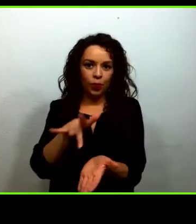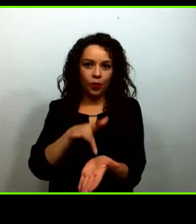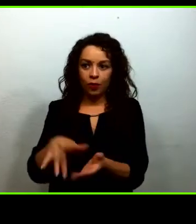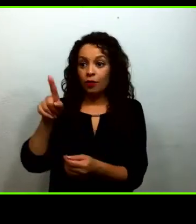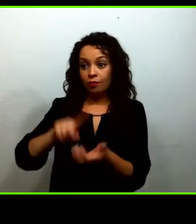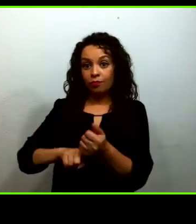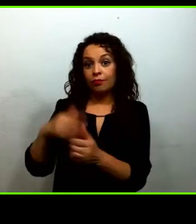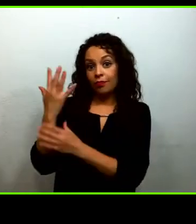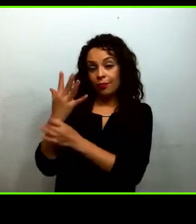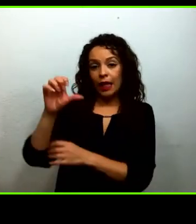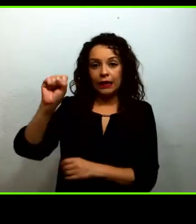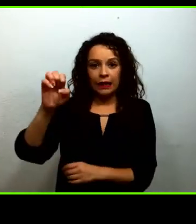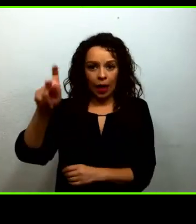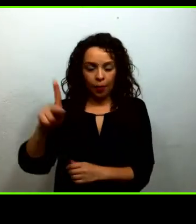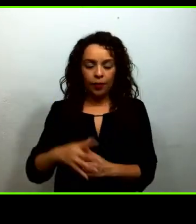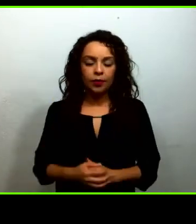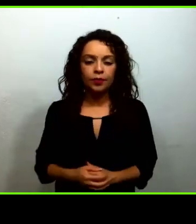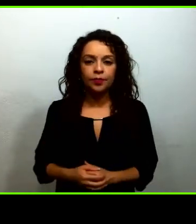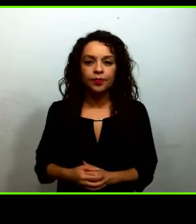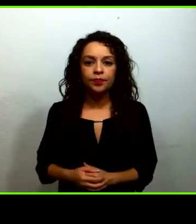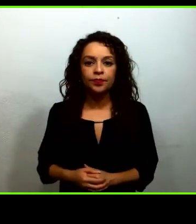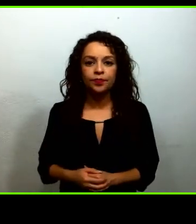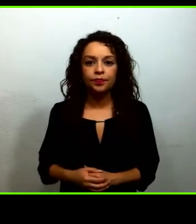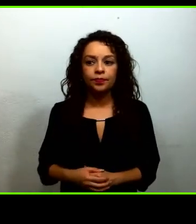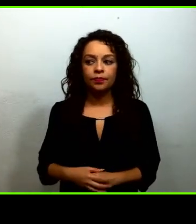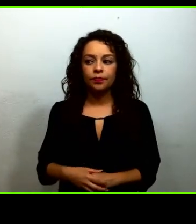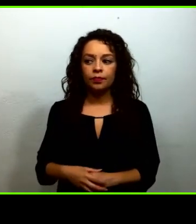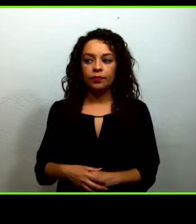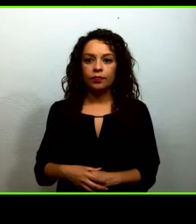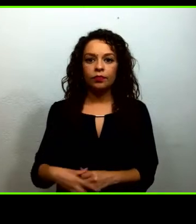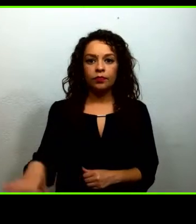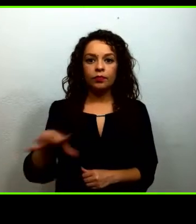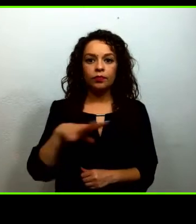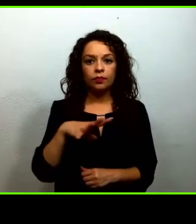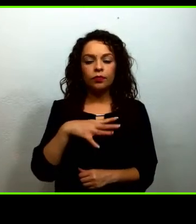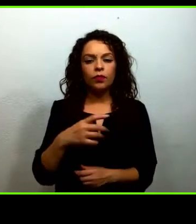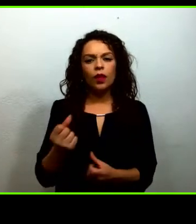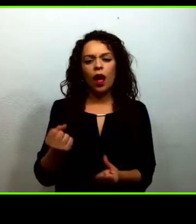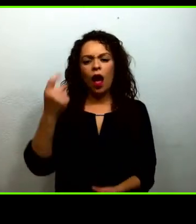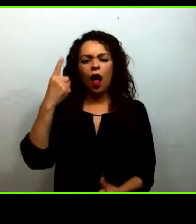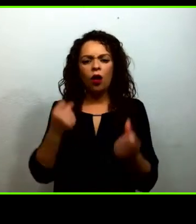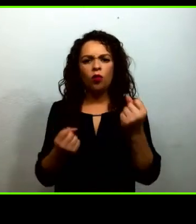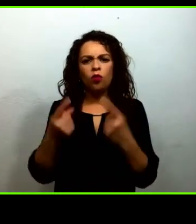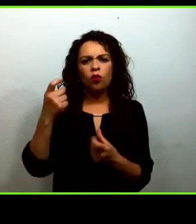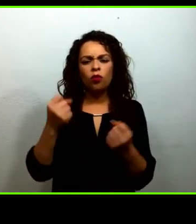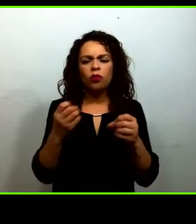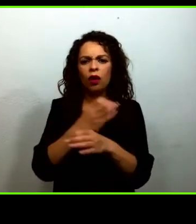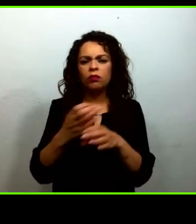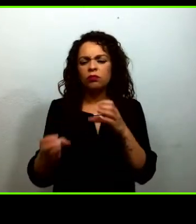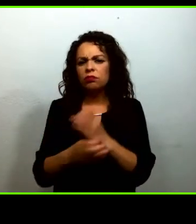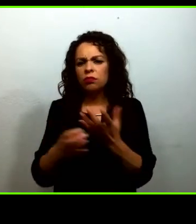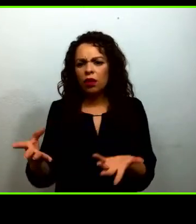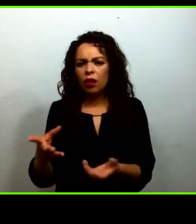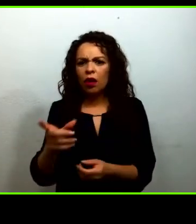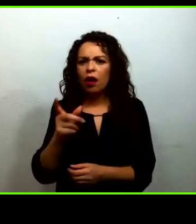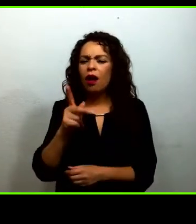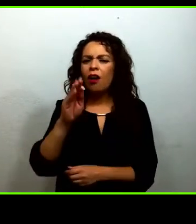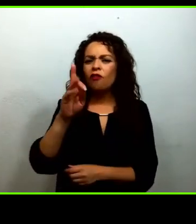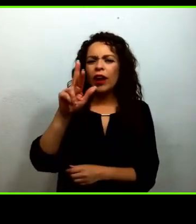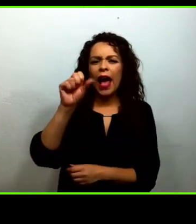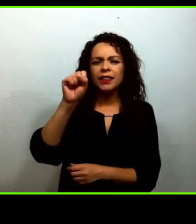Algunas frases que también nos son reveladoras de lo que se está